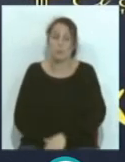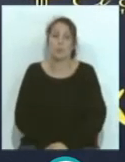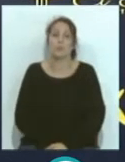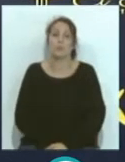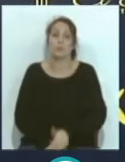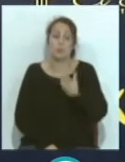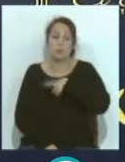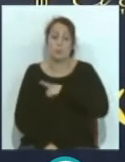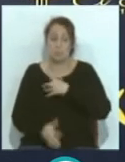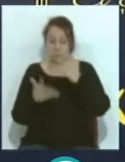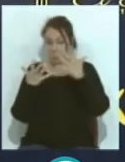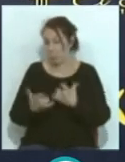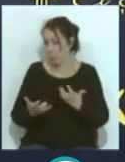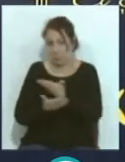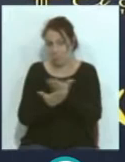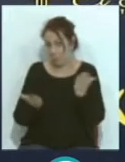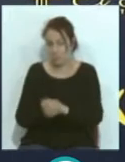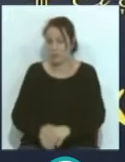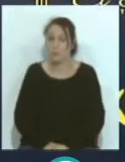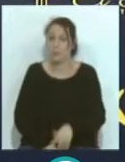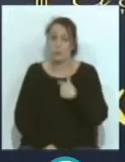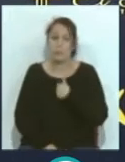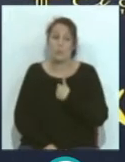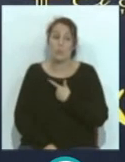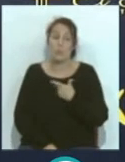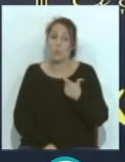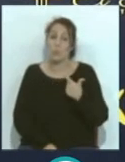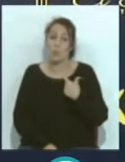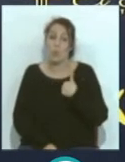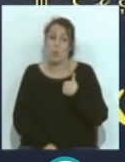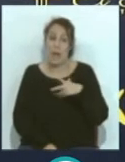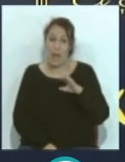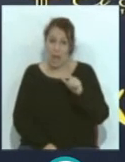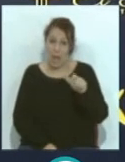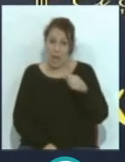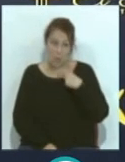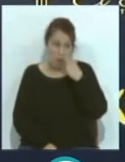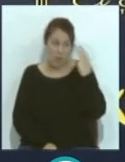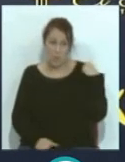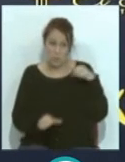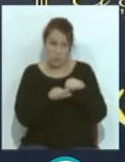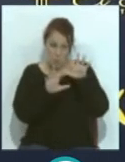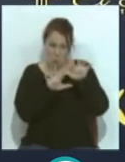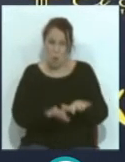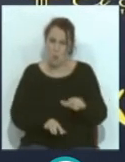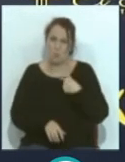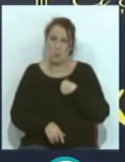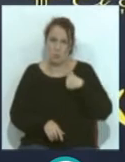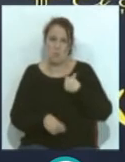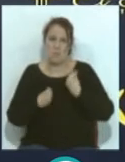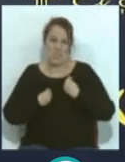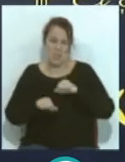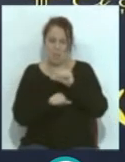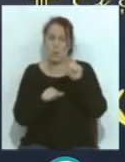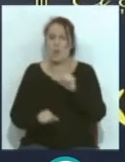A nosotros nos conoce todo el mundo. yo conozco a Juan desde hace dos años, sé cuál es su forma de vivir,